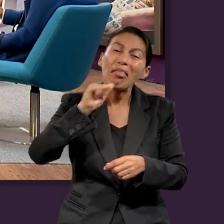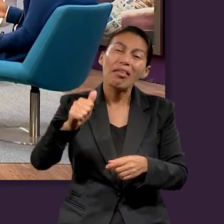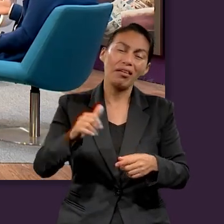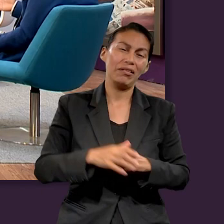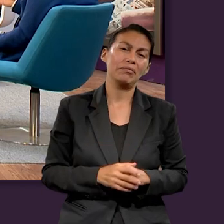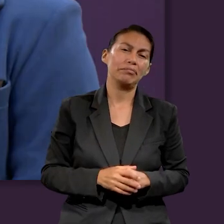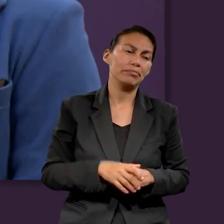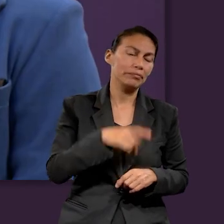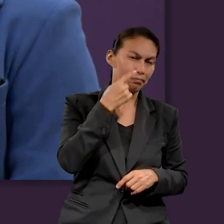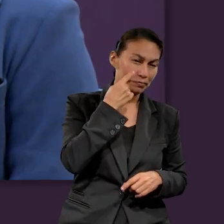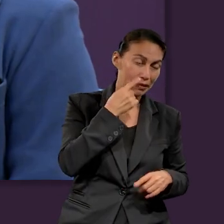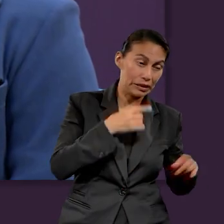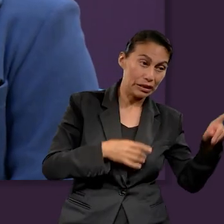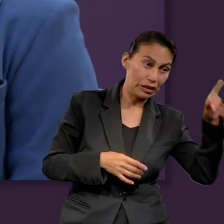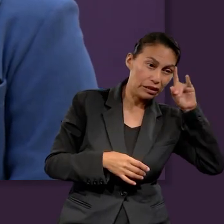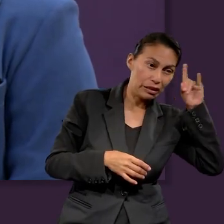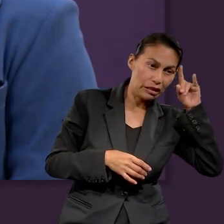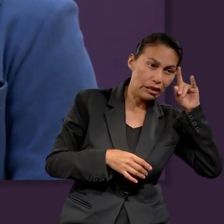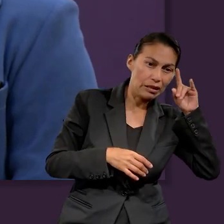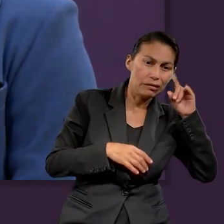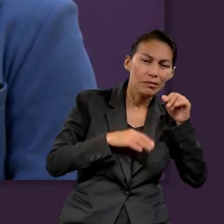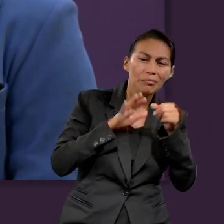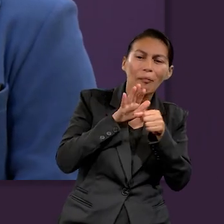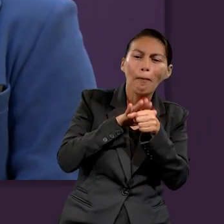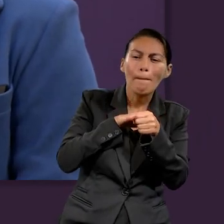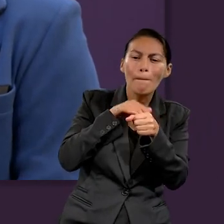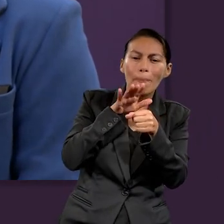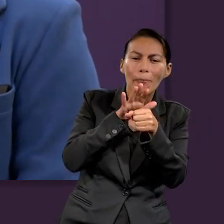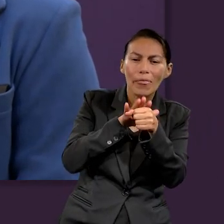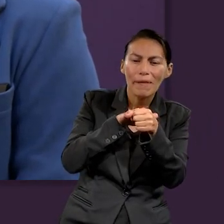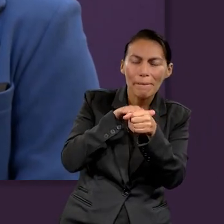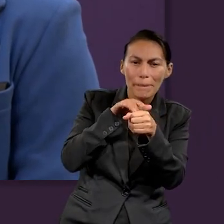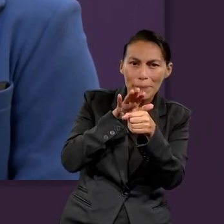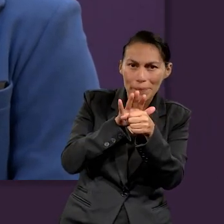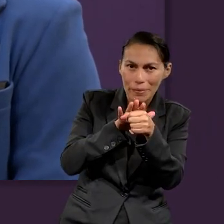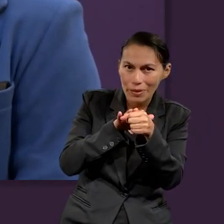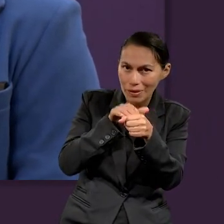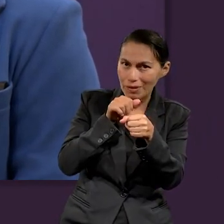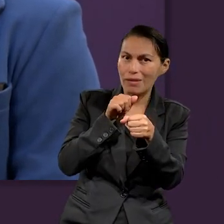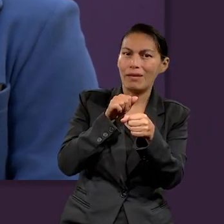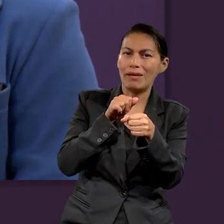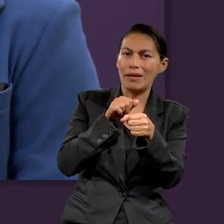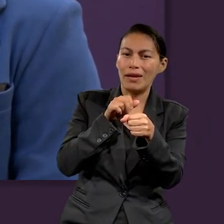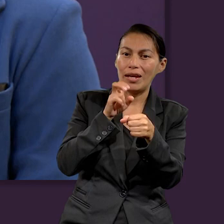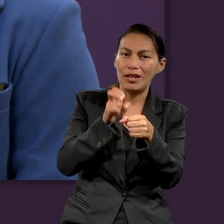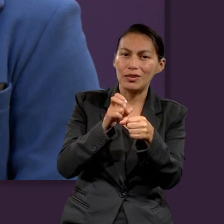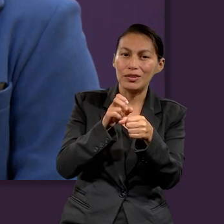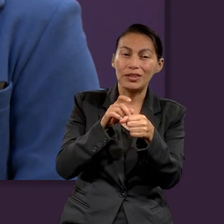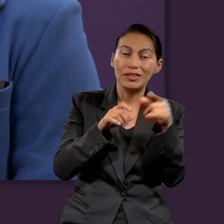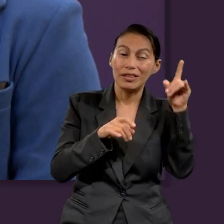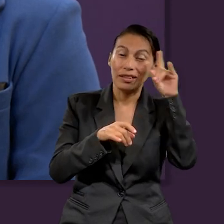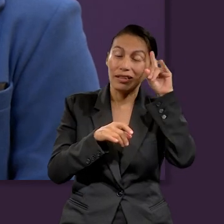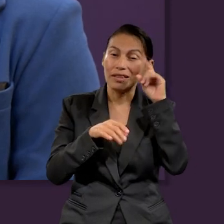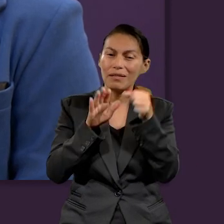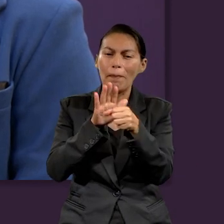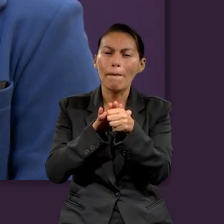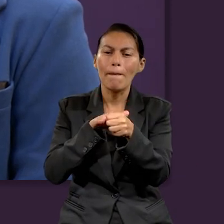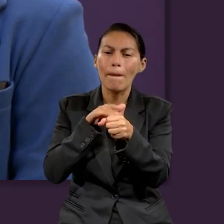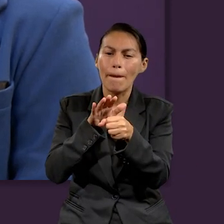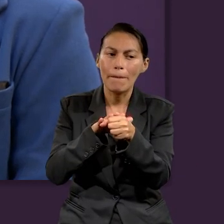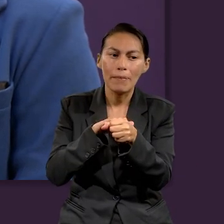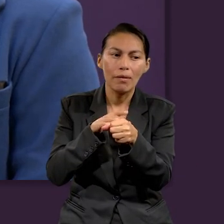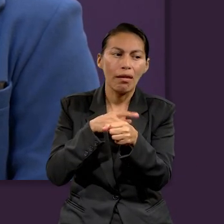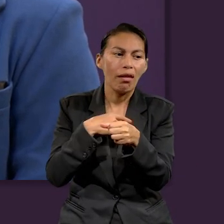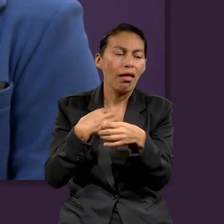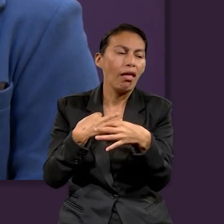notar cómo Satanás trabaja. O sea, persuade, no impone, persuade, porque sabe que